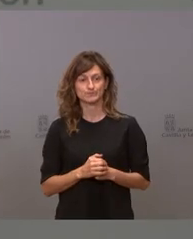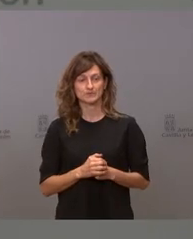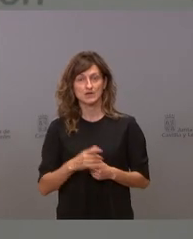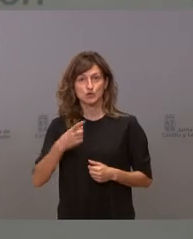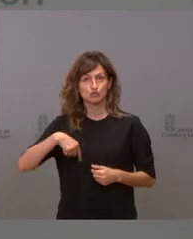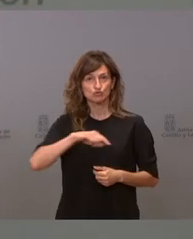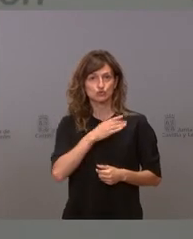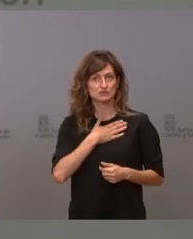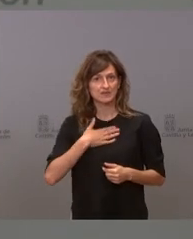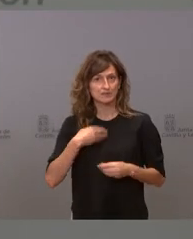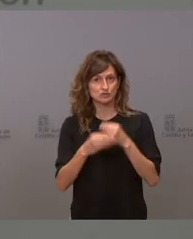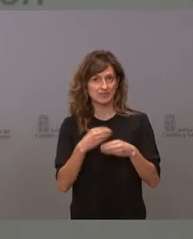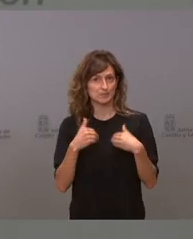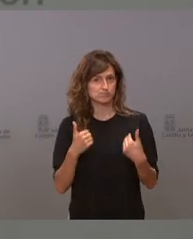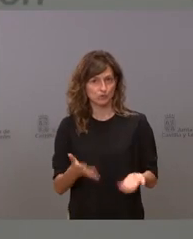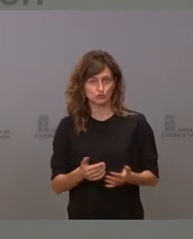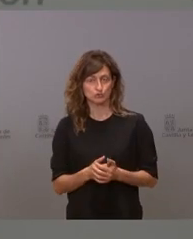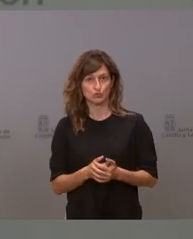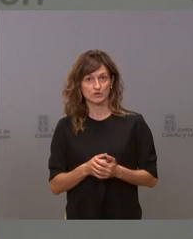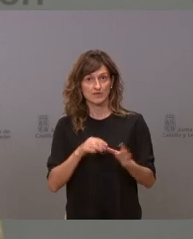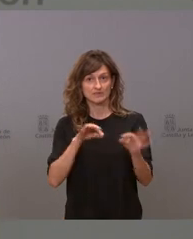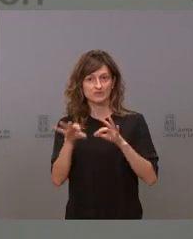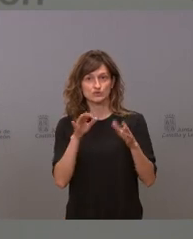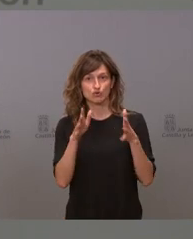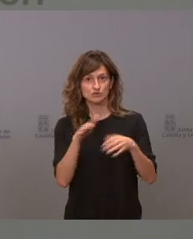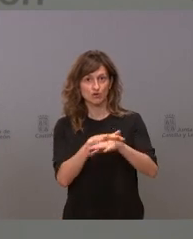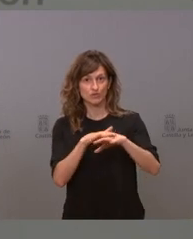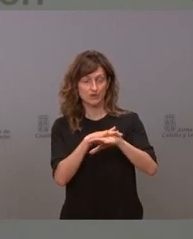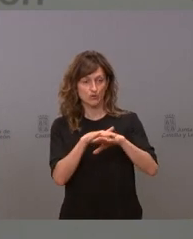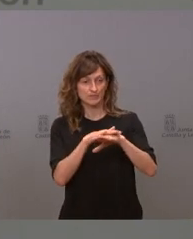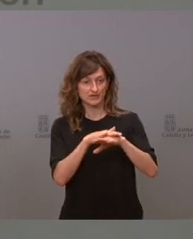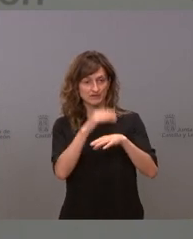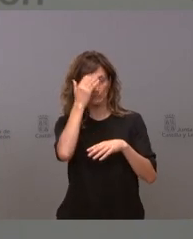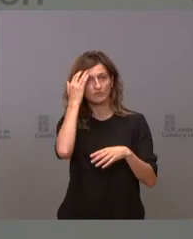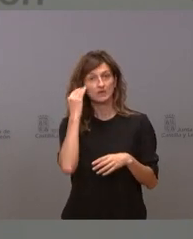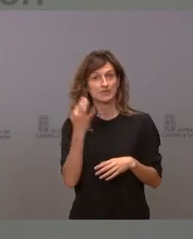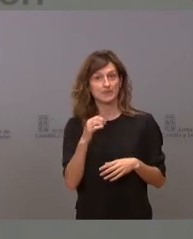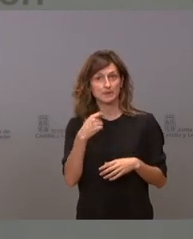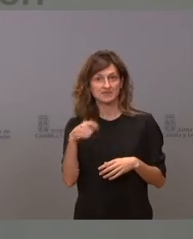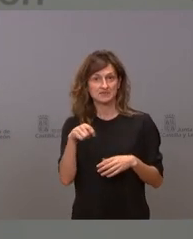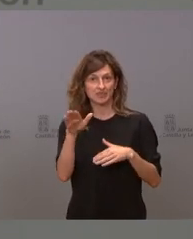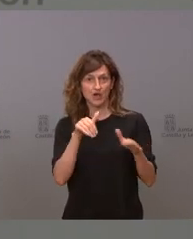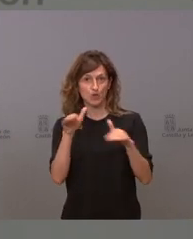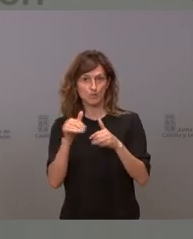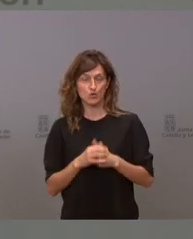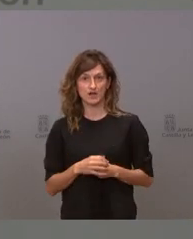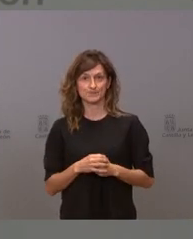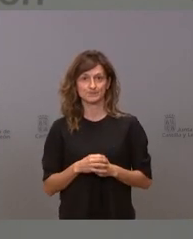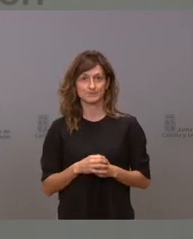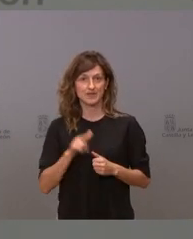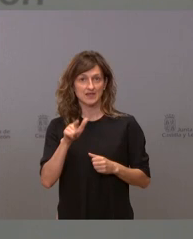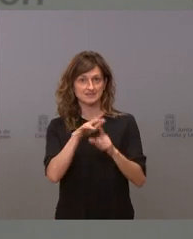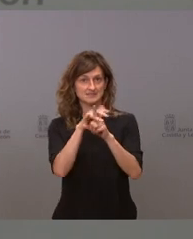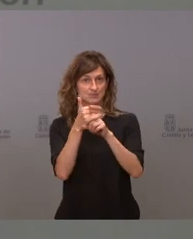naturalmente es que sea cuanto antes las decisiones las toma el consejo de gobierno los consejos de gobierno los convoca el presidente y esta es la